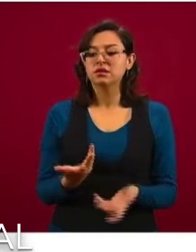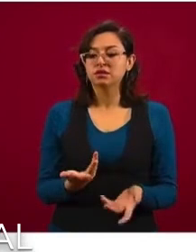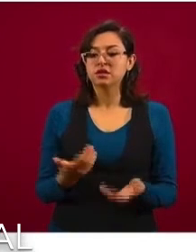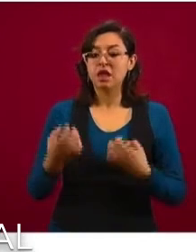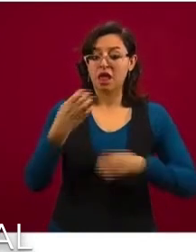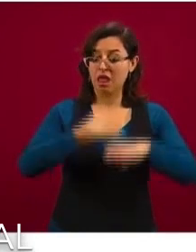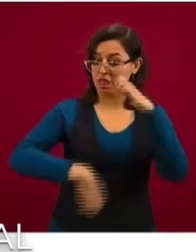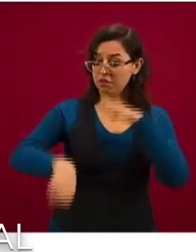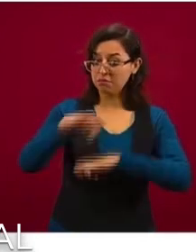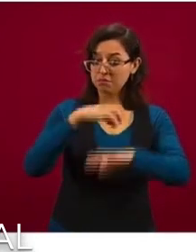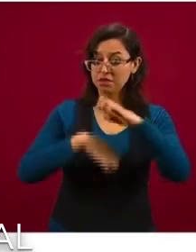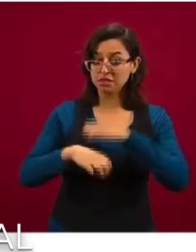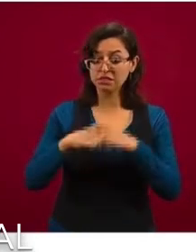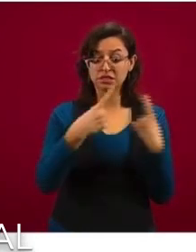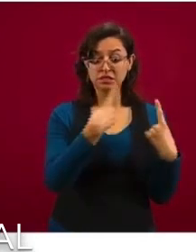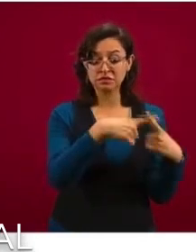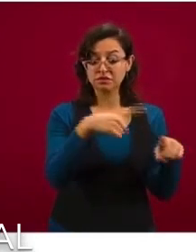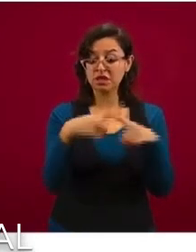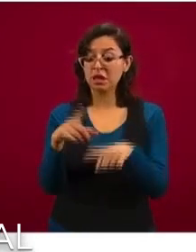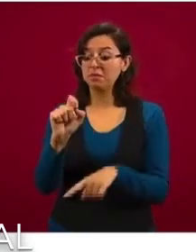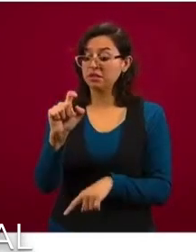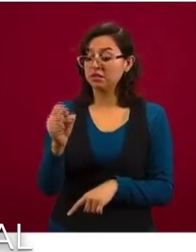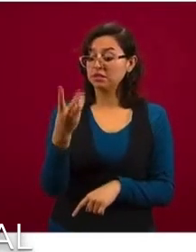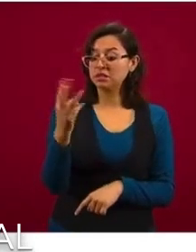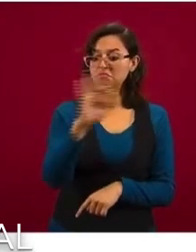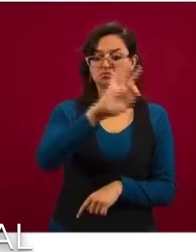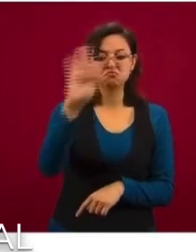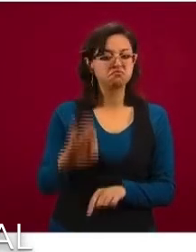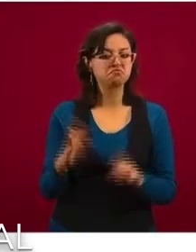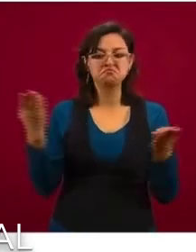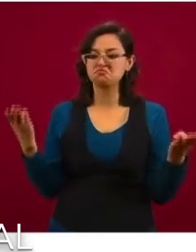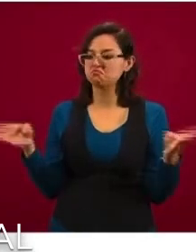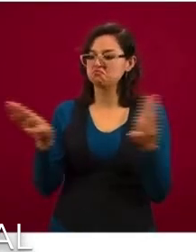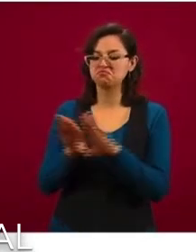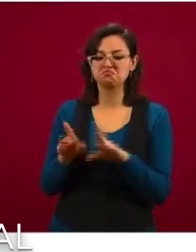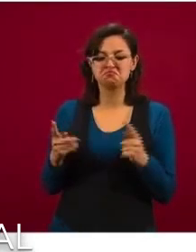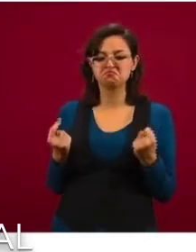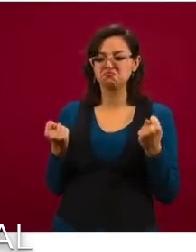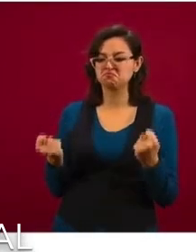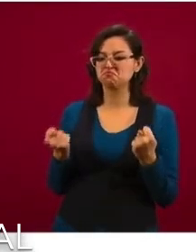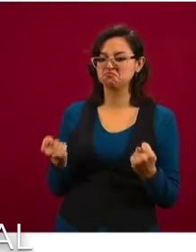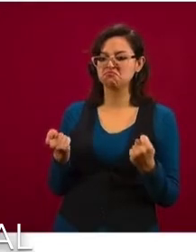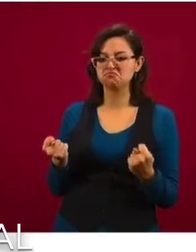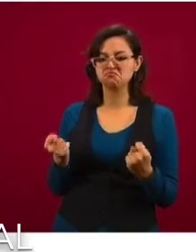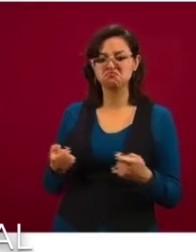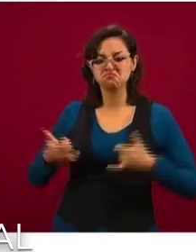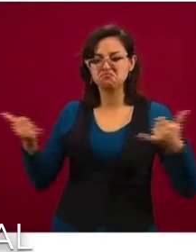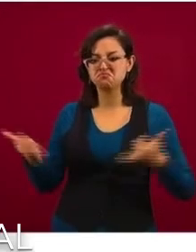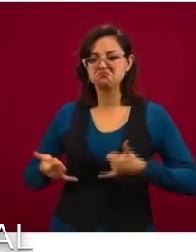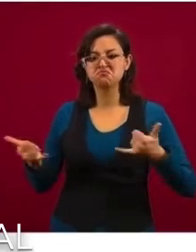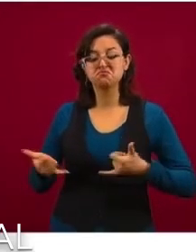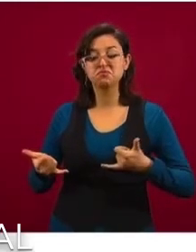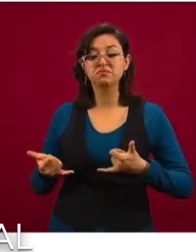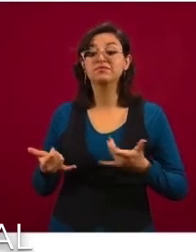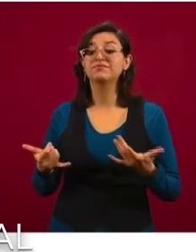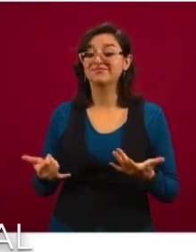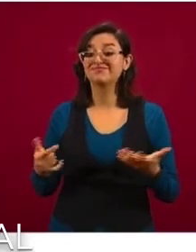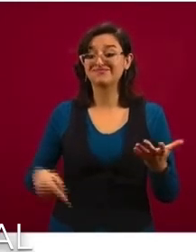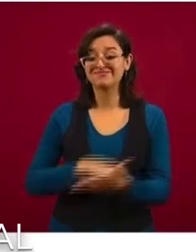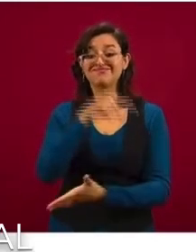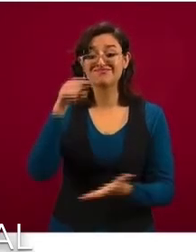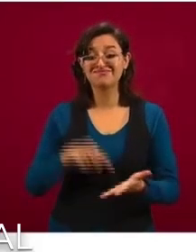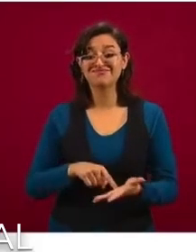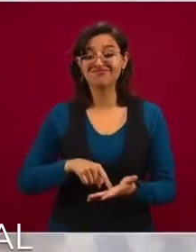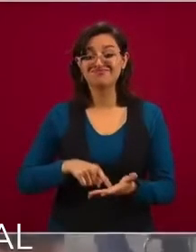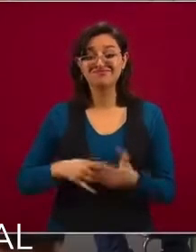las empresas que se negaron a cerrar se encuentran en los municipios más afectados por la